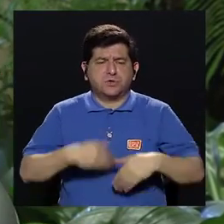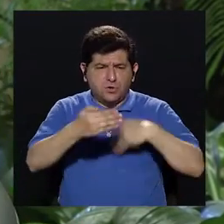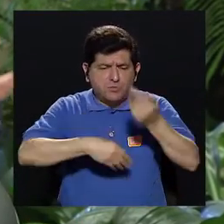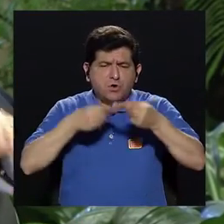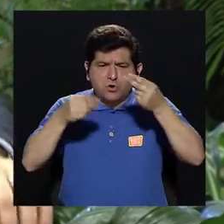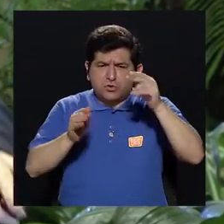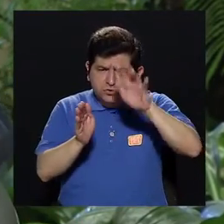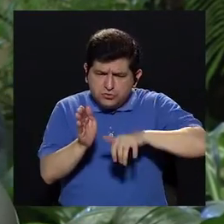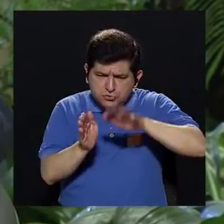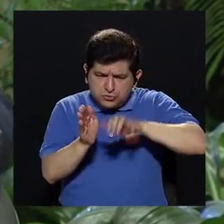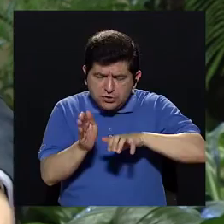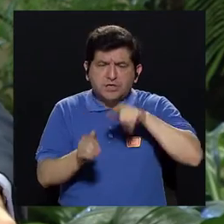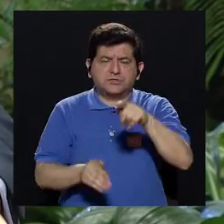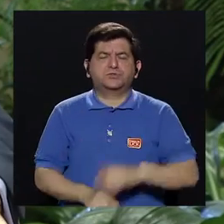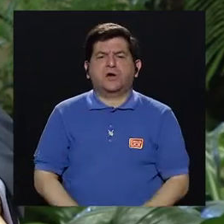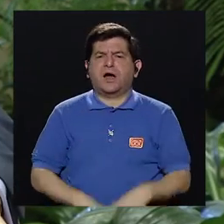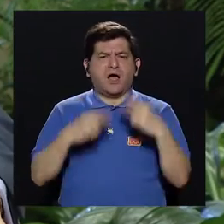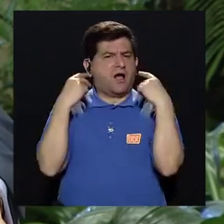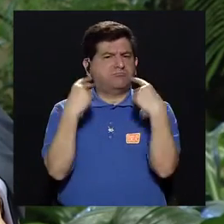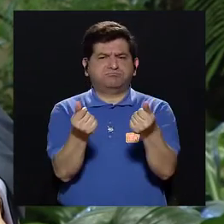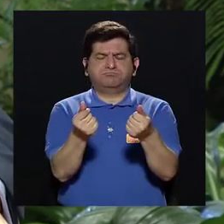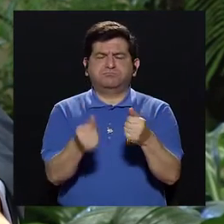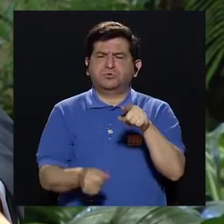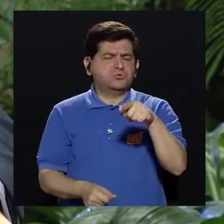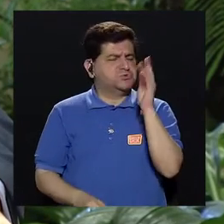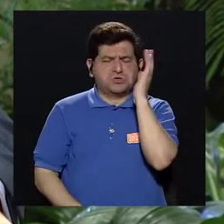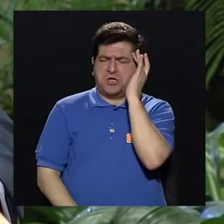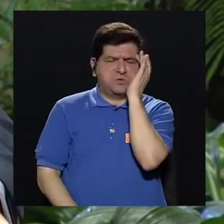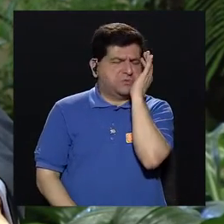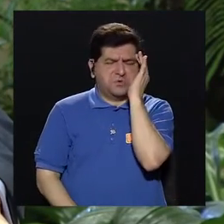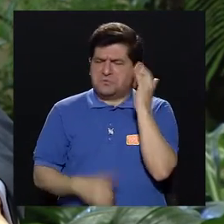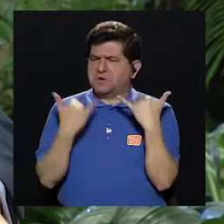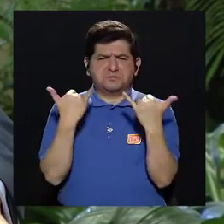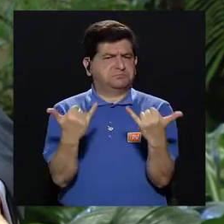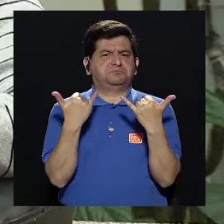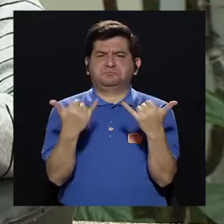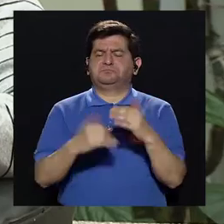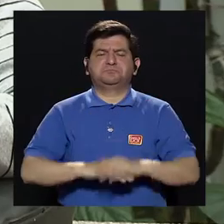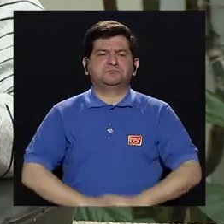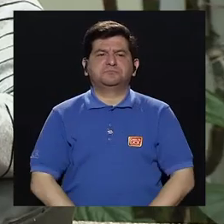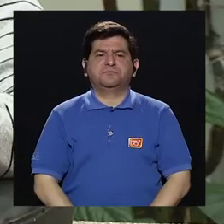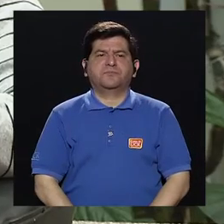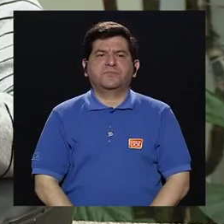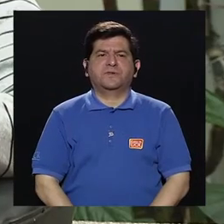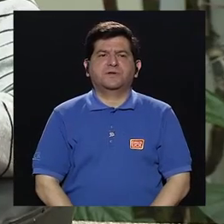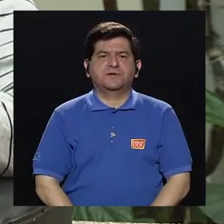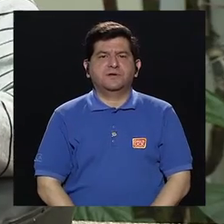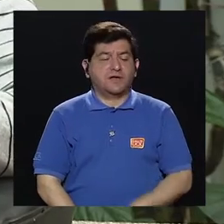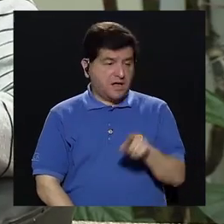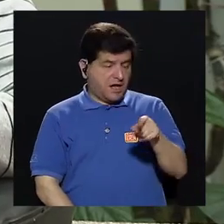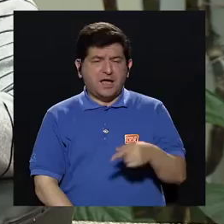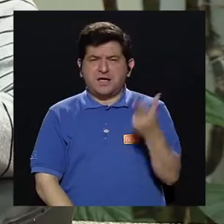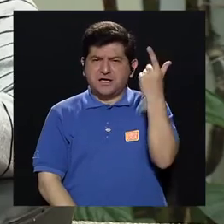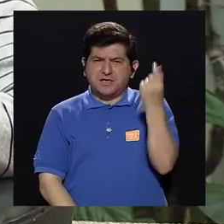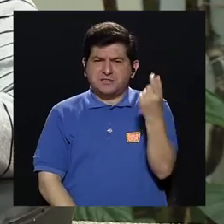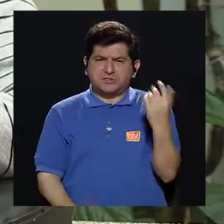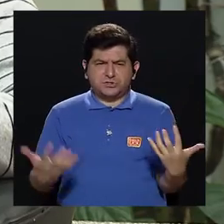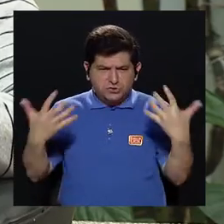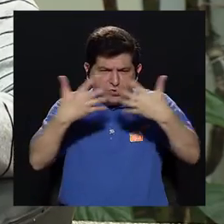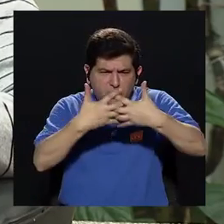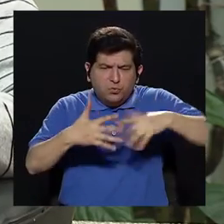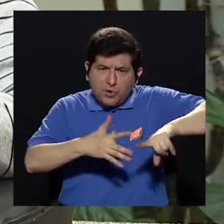contabilización, todo eso es automático. Usted ya no se tiene que preocupar más por eso. Cuando esto de la pensión